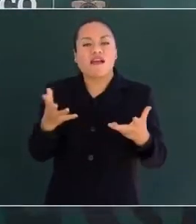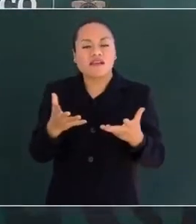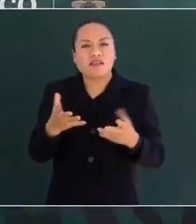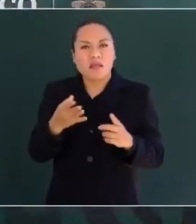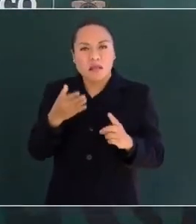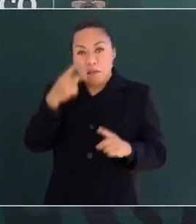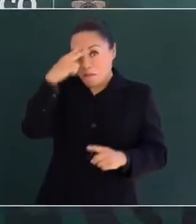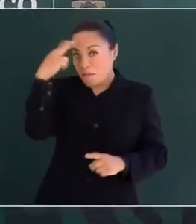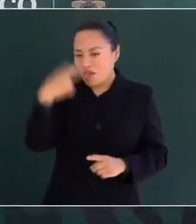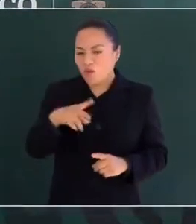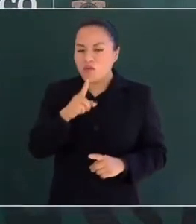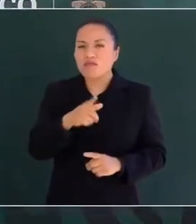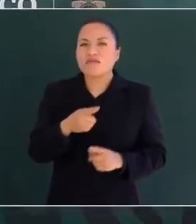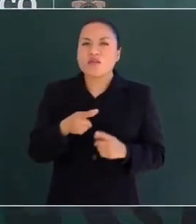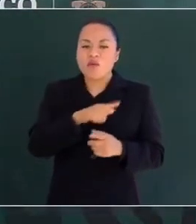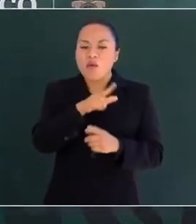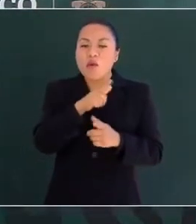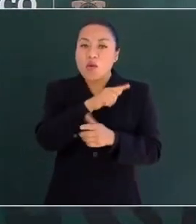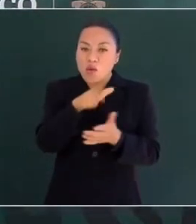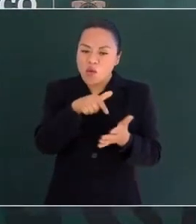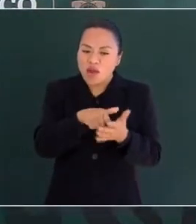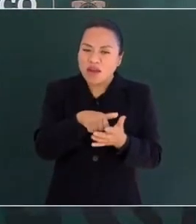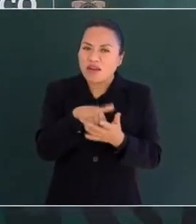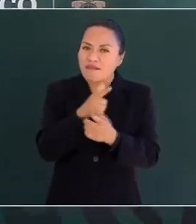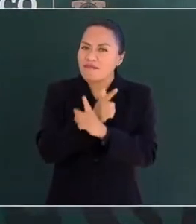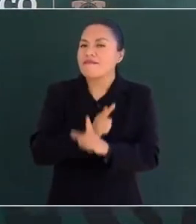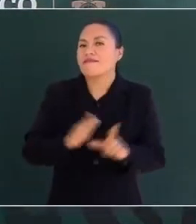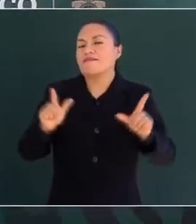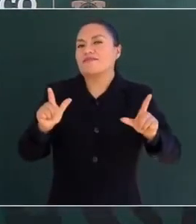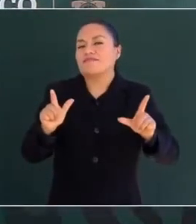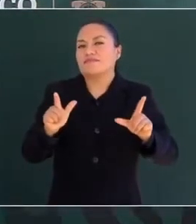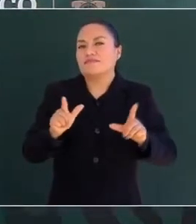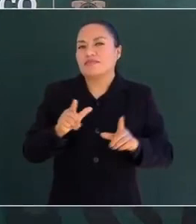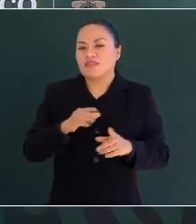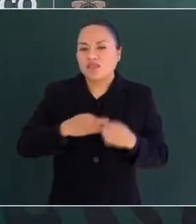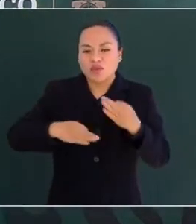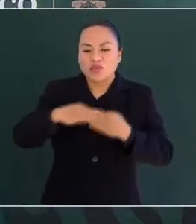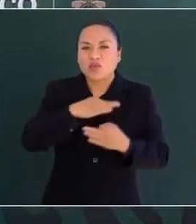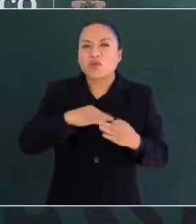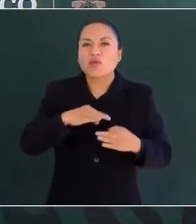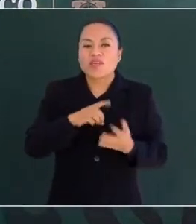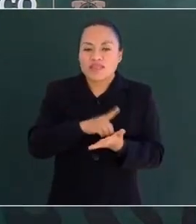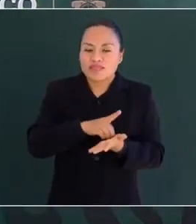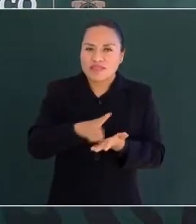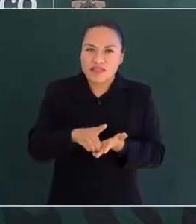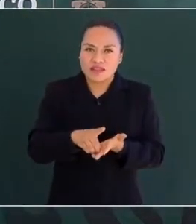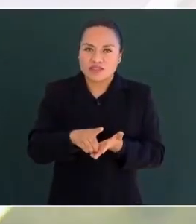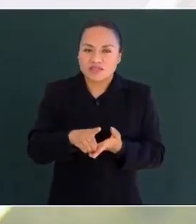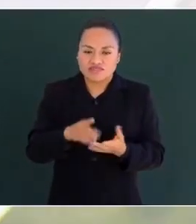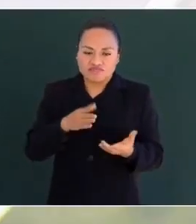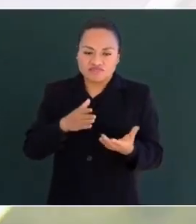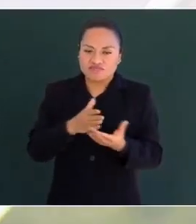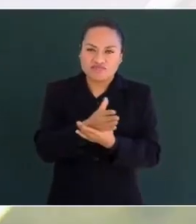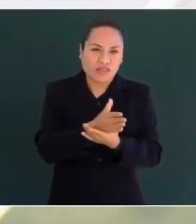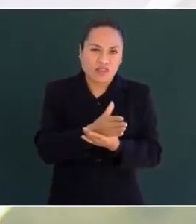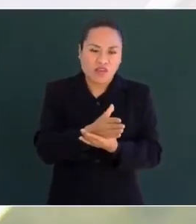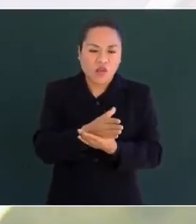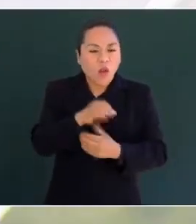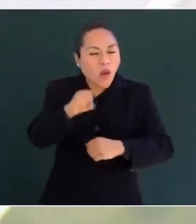una nación de hombres libres con el ejercicio de todos los derechos y el acceso a las